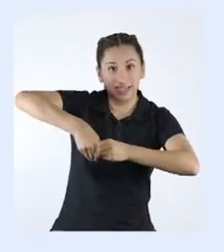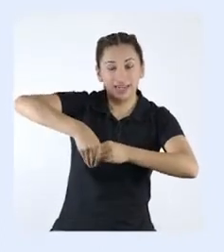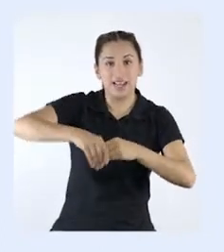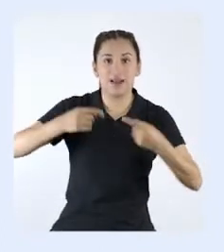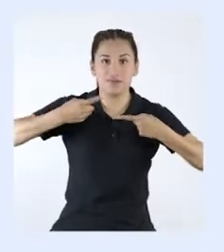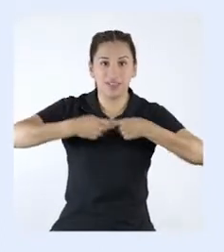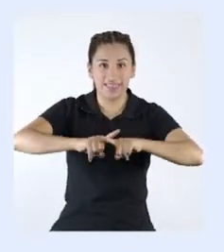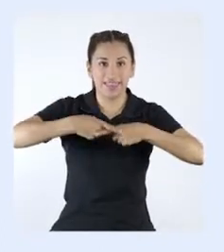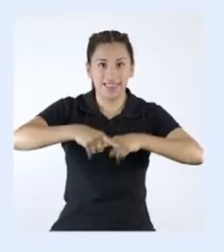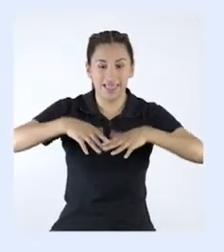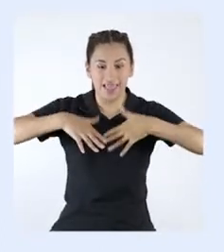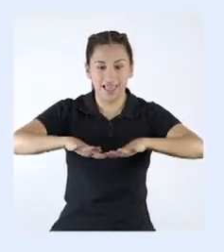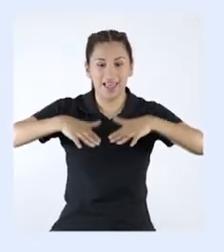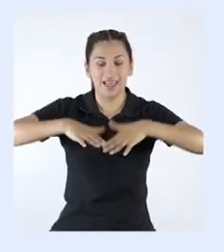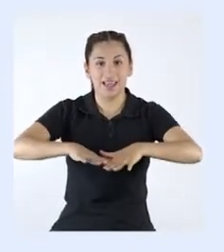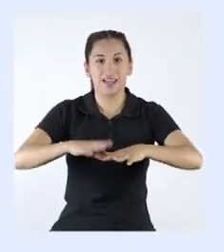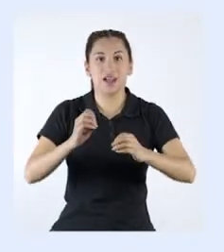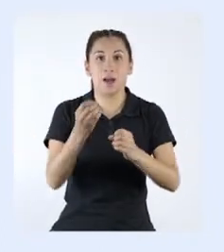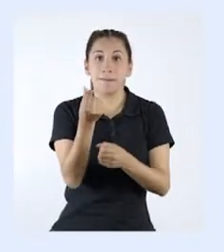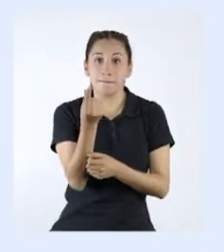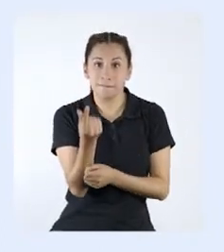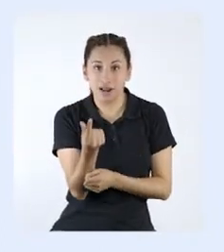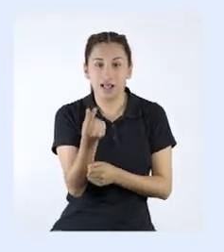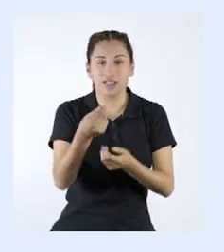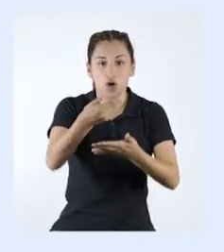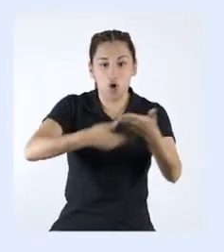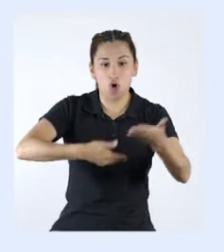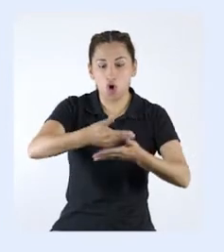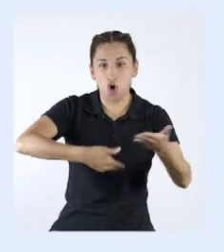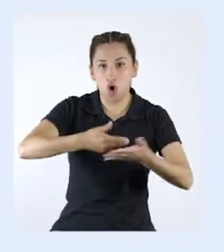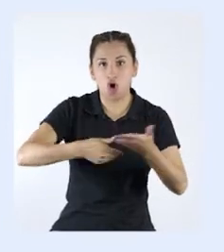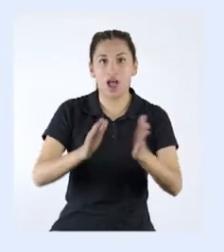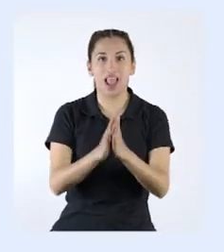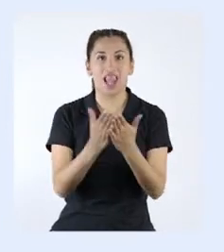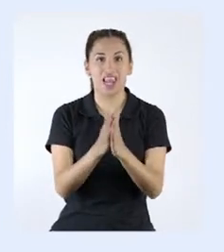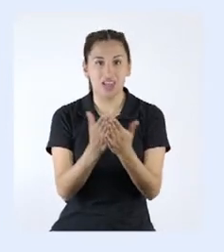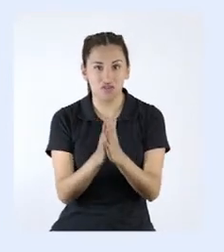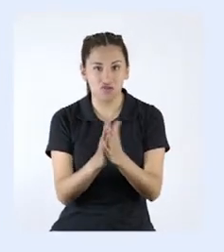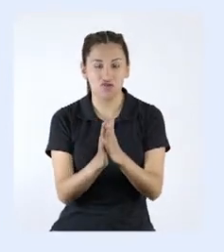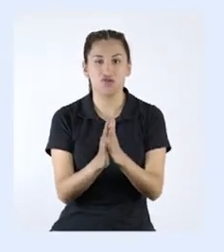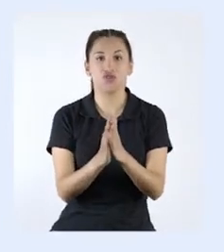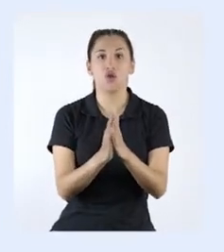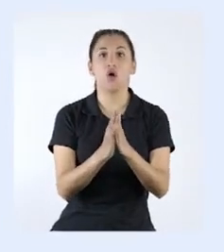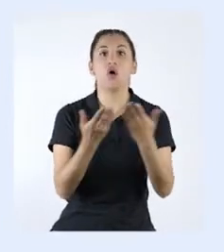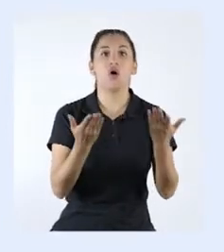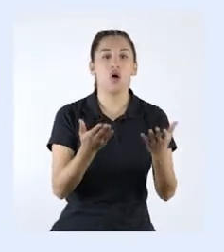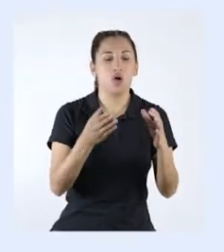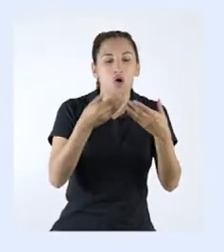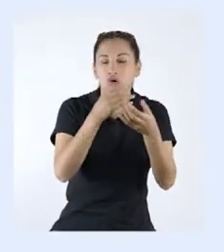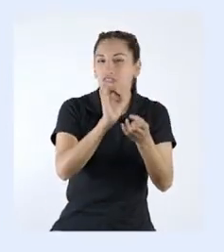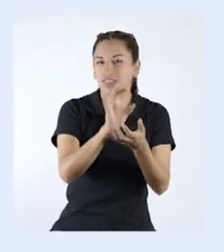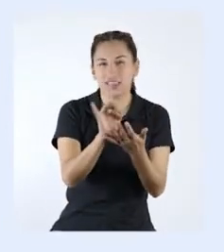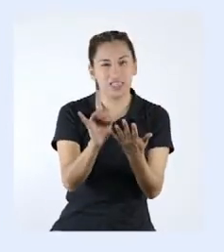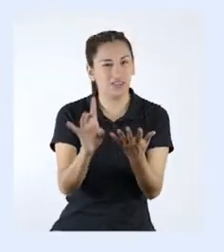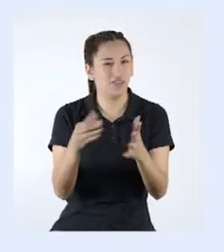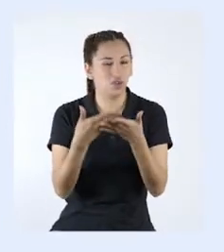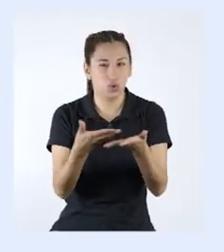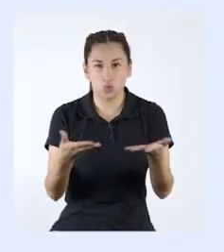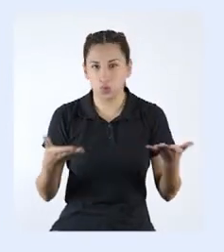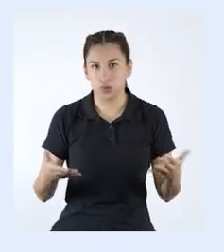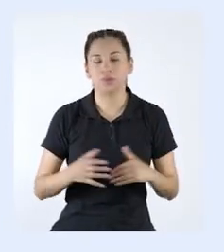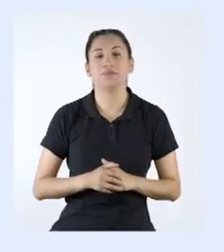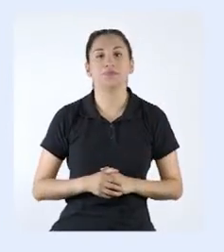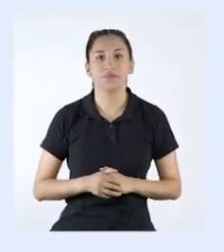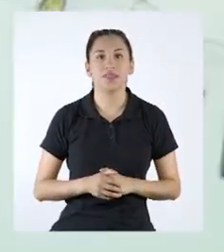cerámios, textiles, monedas, documentos, libros, mobiliario, entre